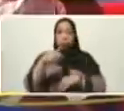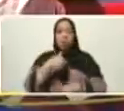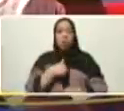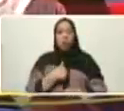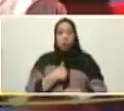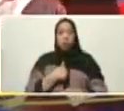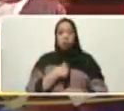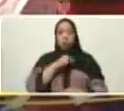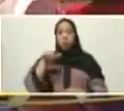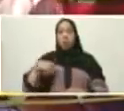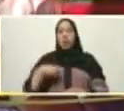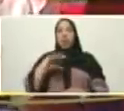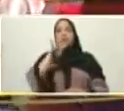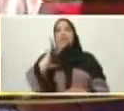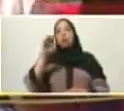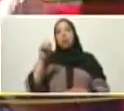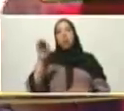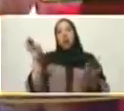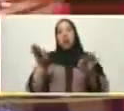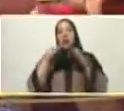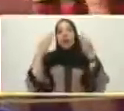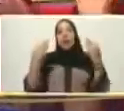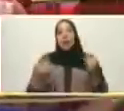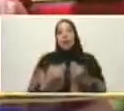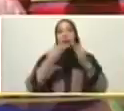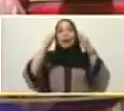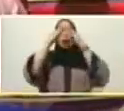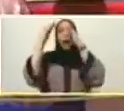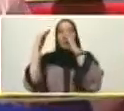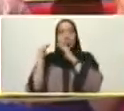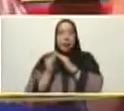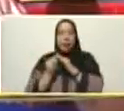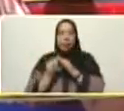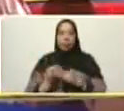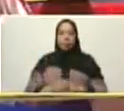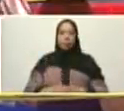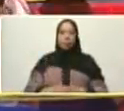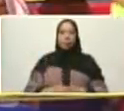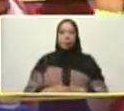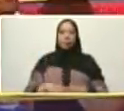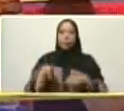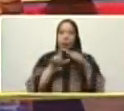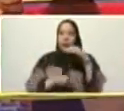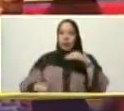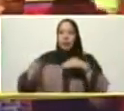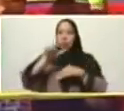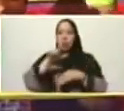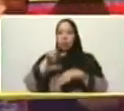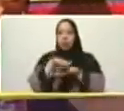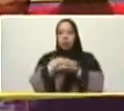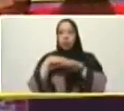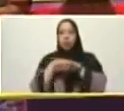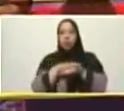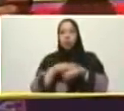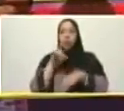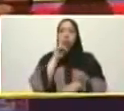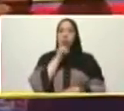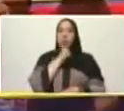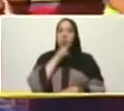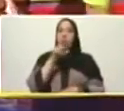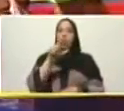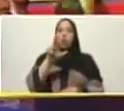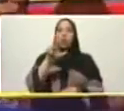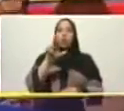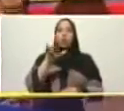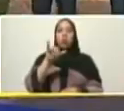viviendas señor presidente como se lo dijo ya nuestro licenciado gobernador Luis José Marcano